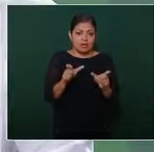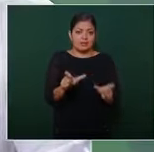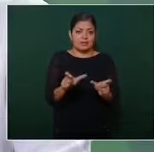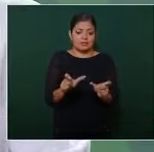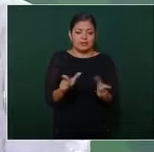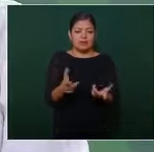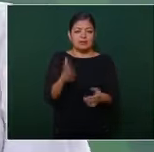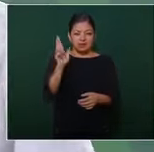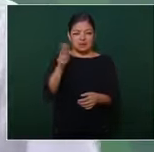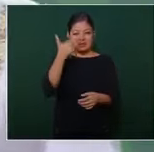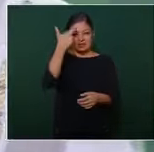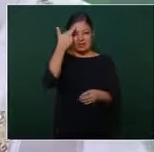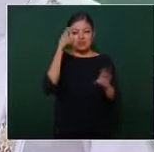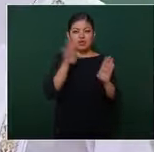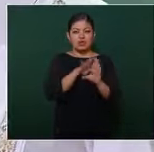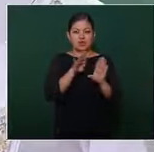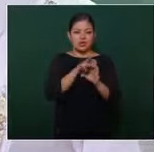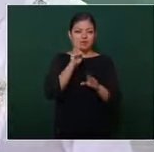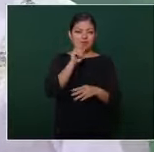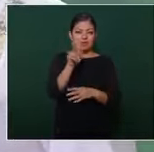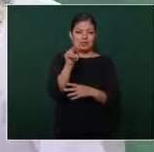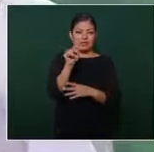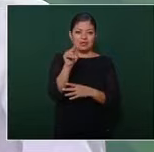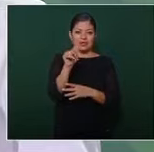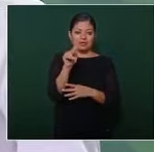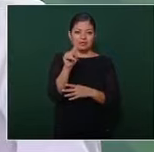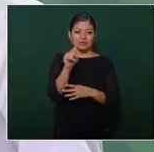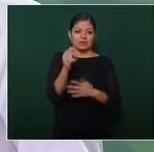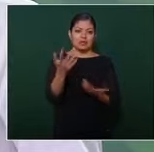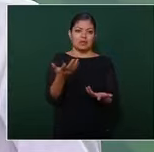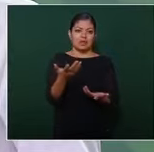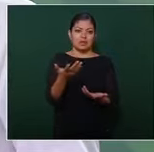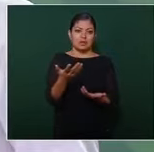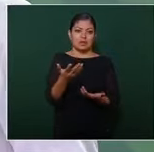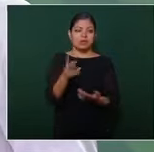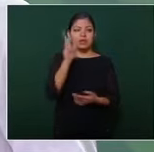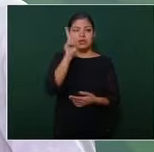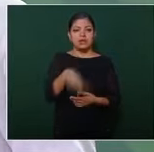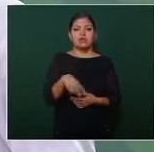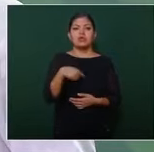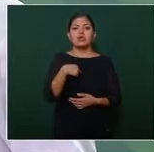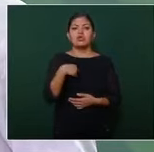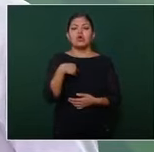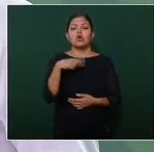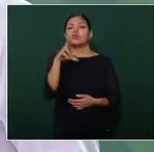¿te acuerdan cómo se ponían enfrente de la televisión? no me va a temblar la mano